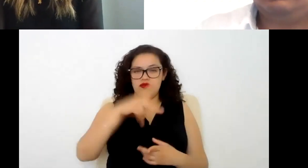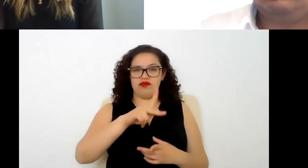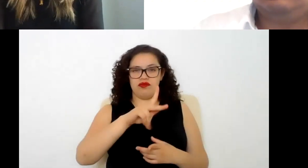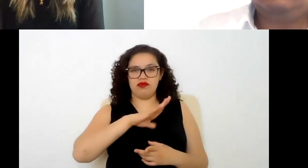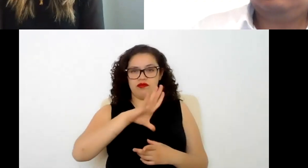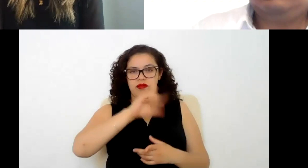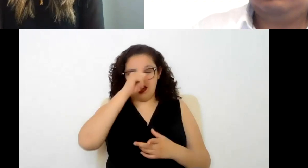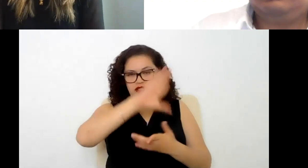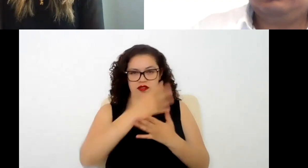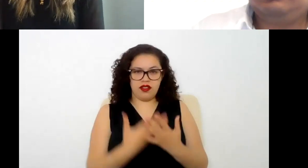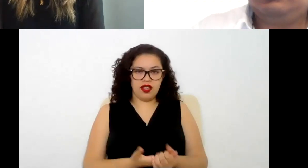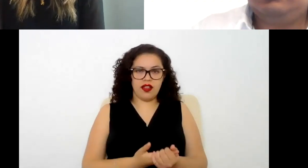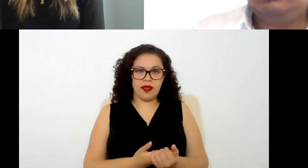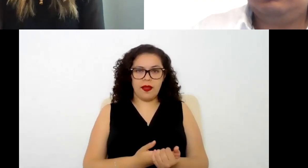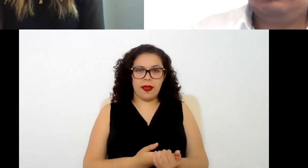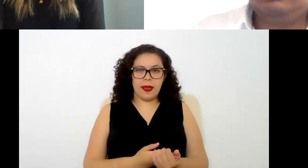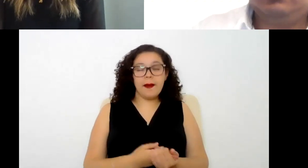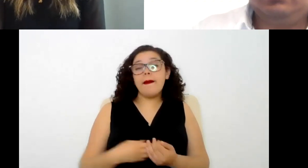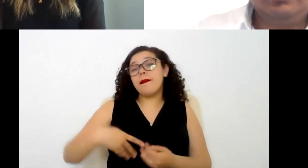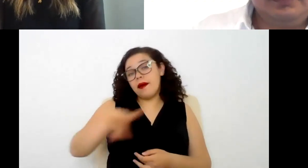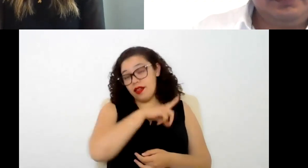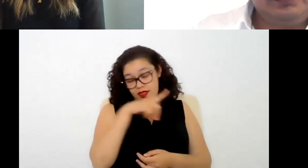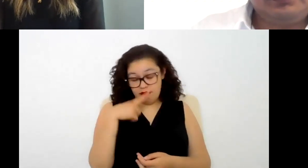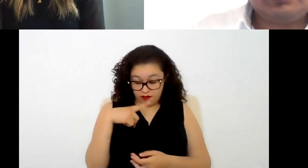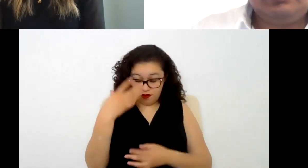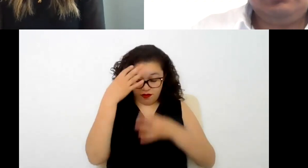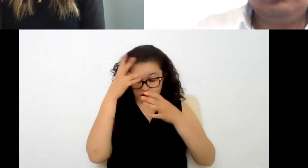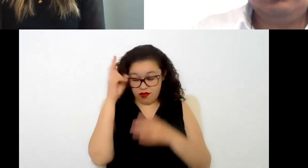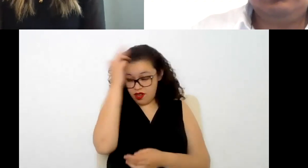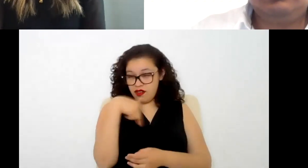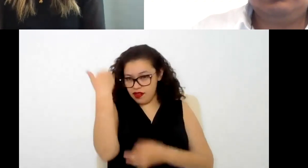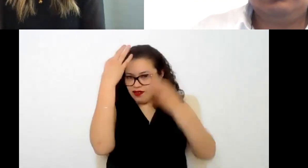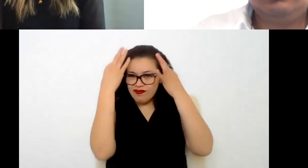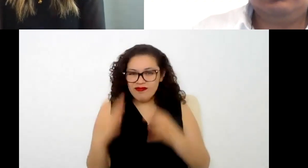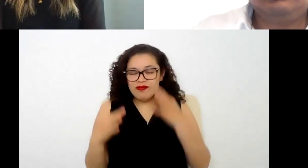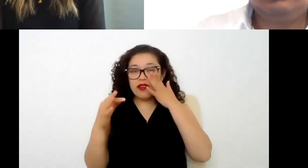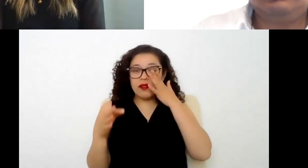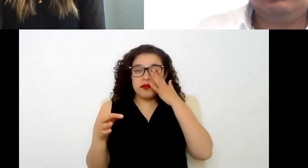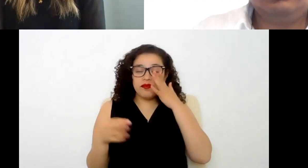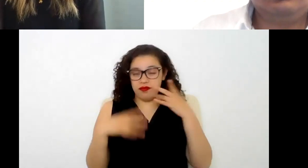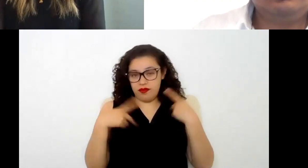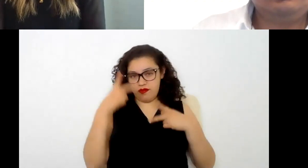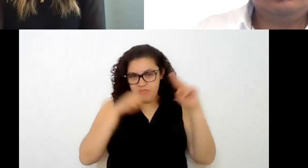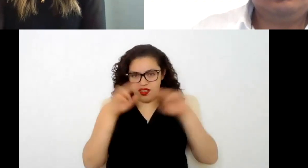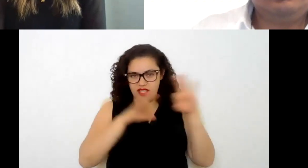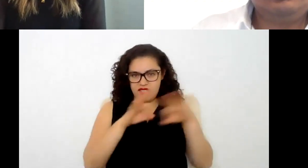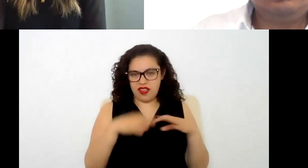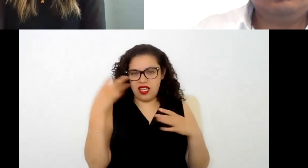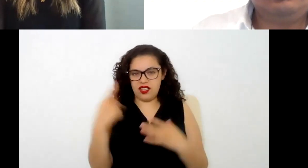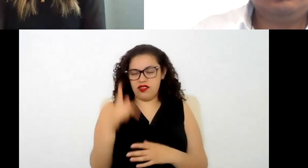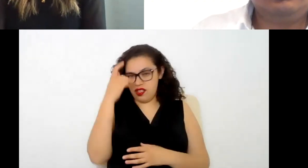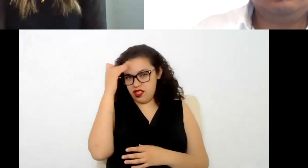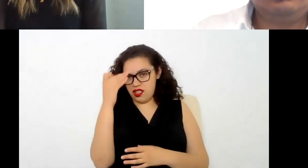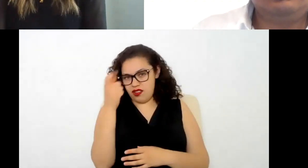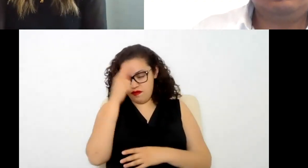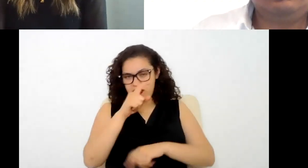contratando pero tenemos que ver si efectivamente es el puesto de este trabajador cumple con el tiempo